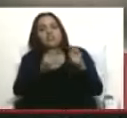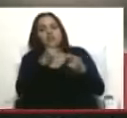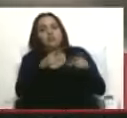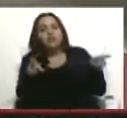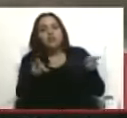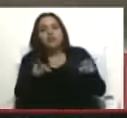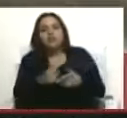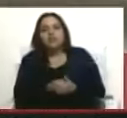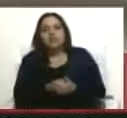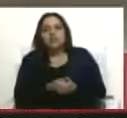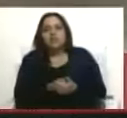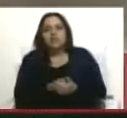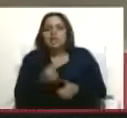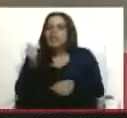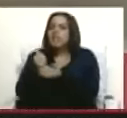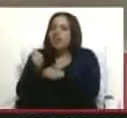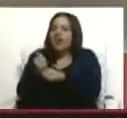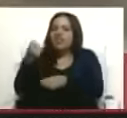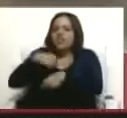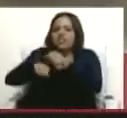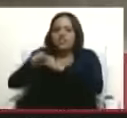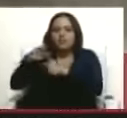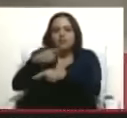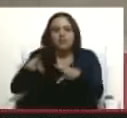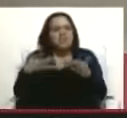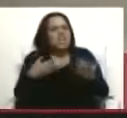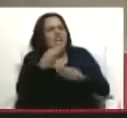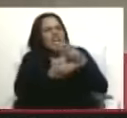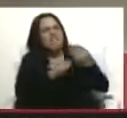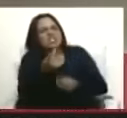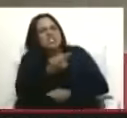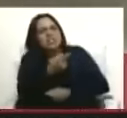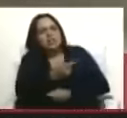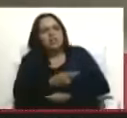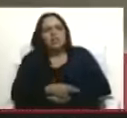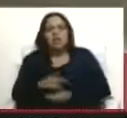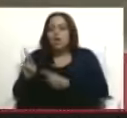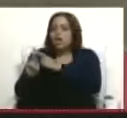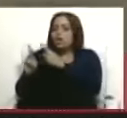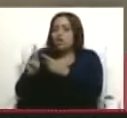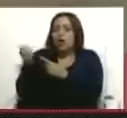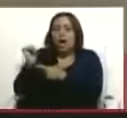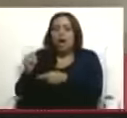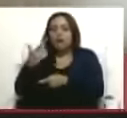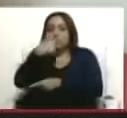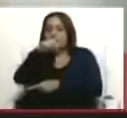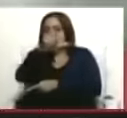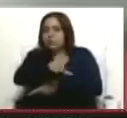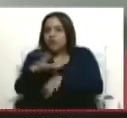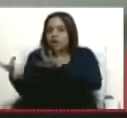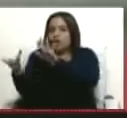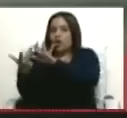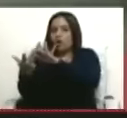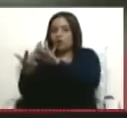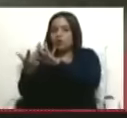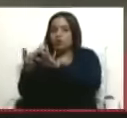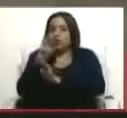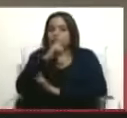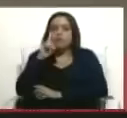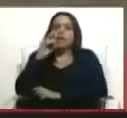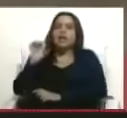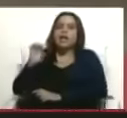trabajaba para la defensa pública. ¿Y qué hacían ambos? ¿Qué actividad ilícita realizaron? Fueron contactados por Emily